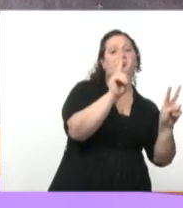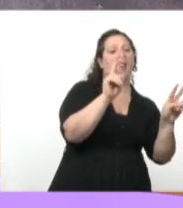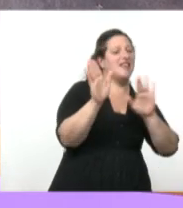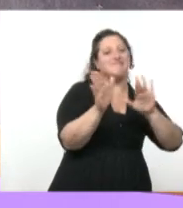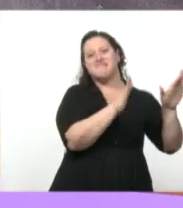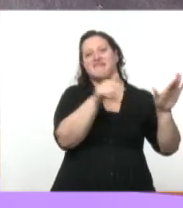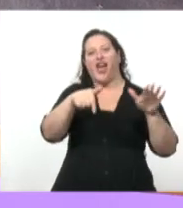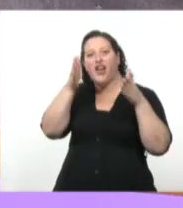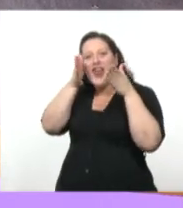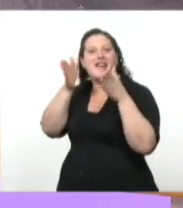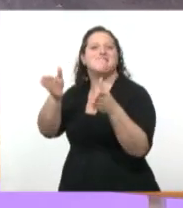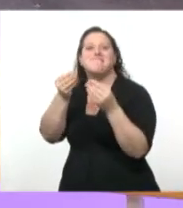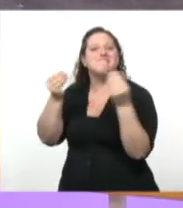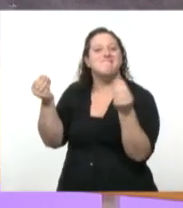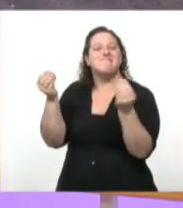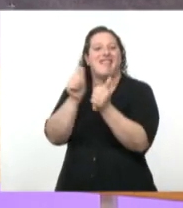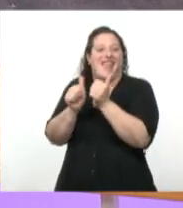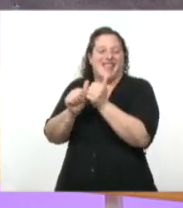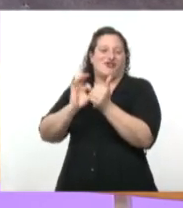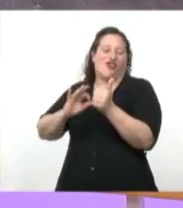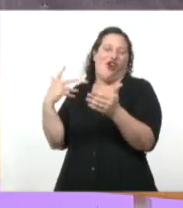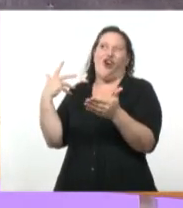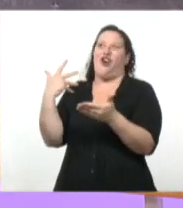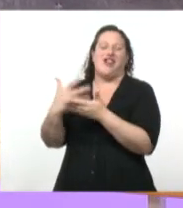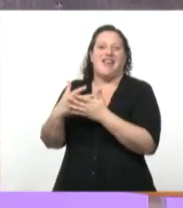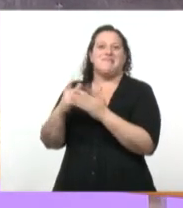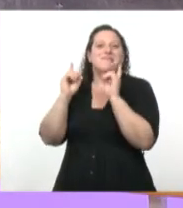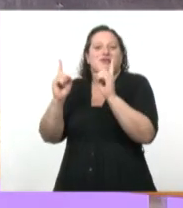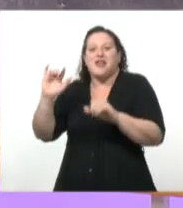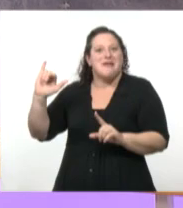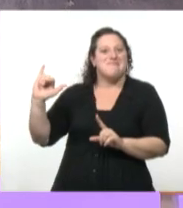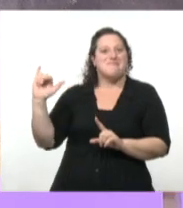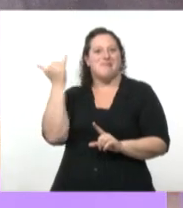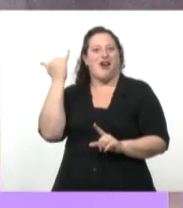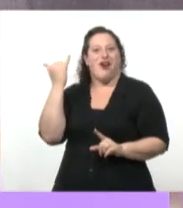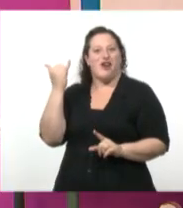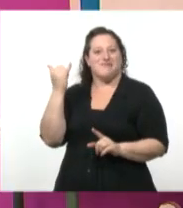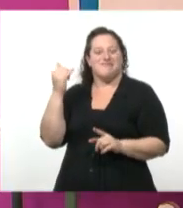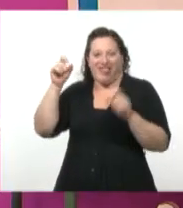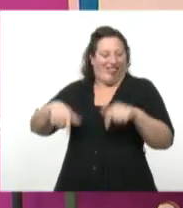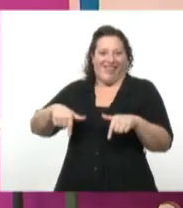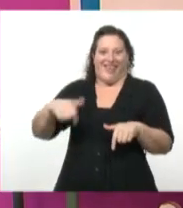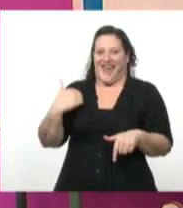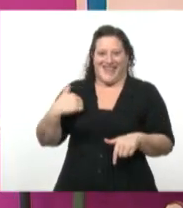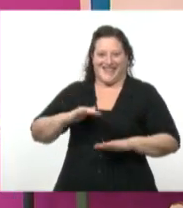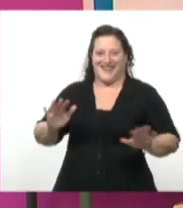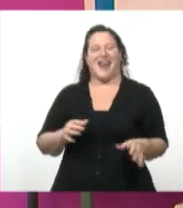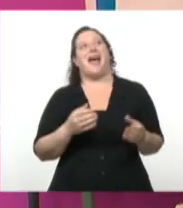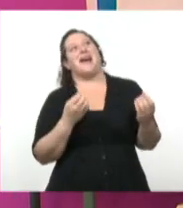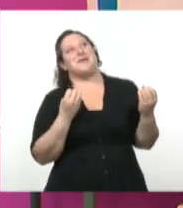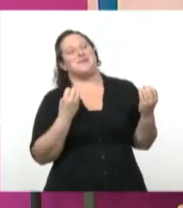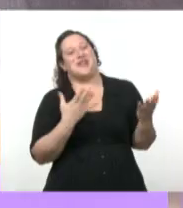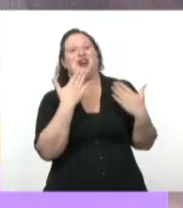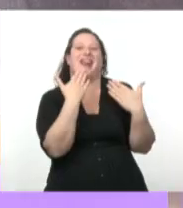mundo, el fascinante mundo de la historia, con la mejor profesora de historia de la Argentina. Bueno, gracias.